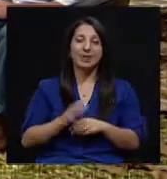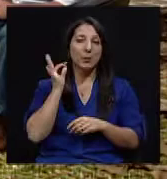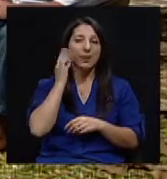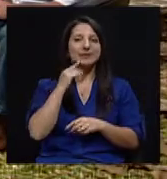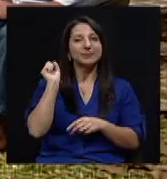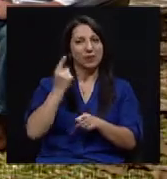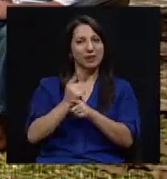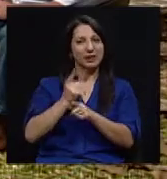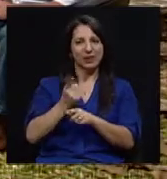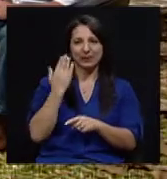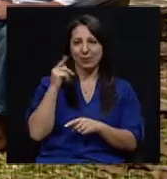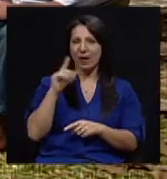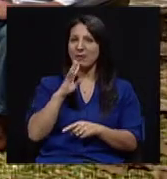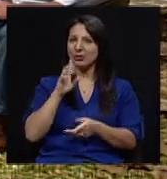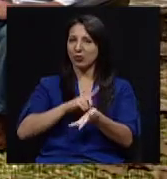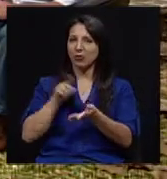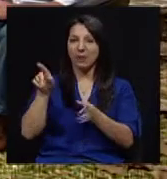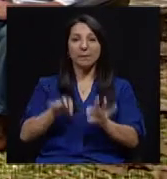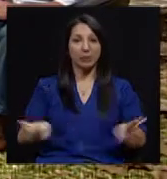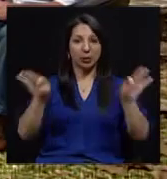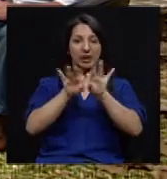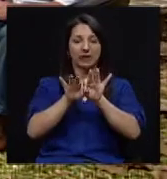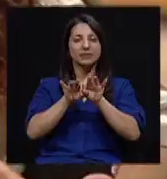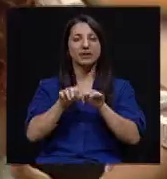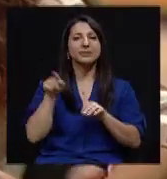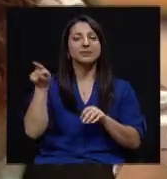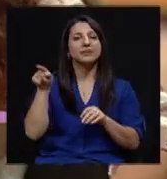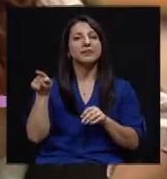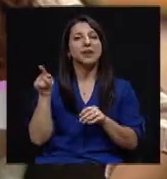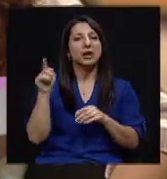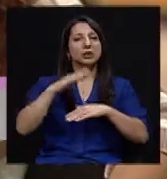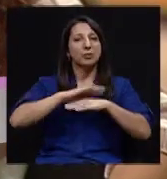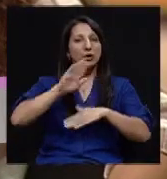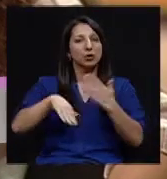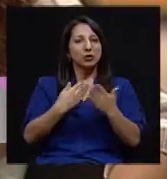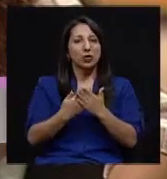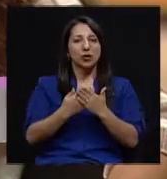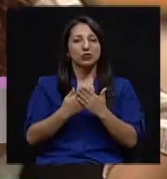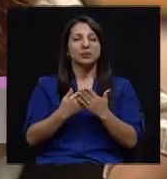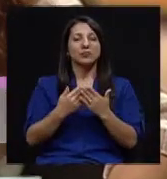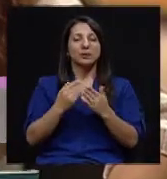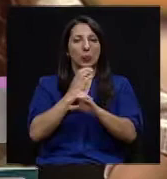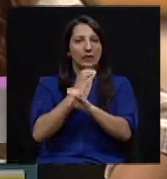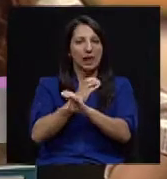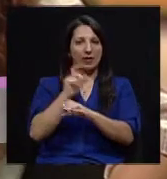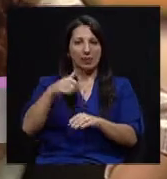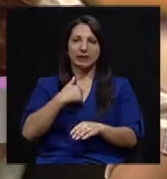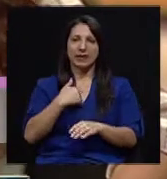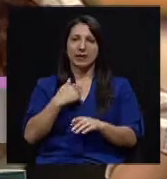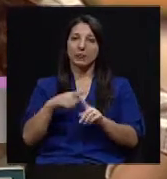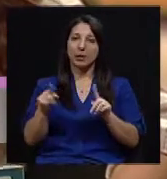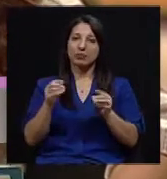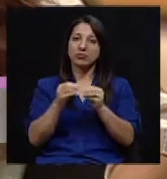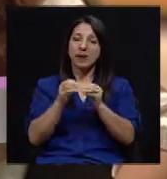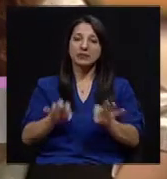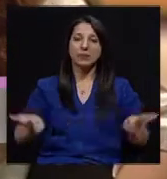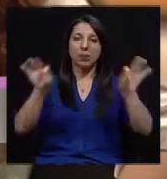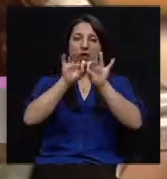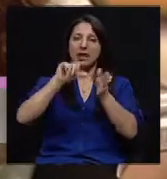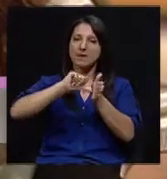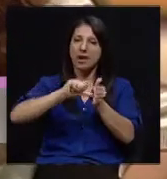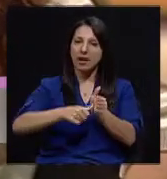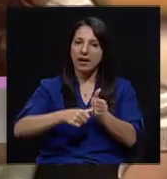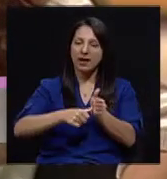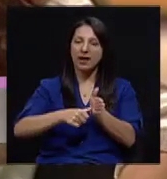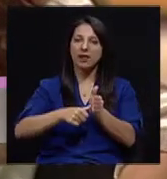es importante, doctor, con respecto a todos los cuidados que debemos de tener, pero creo que es importante recalcar tal